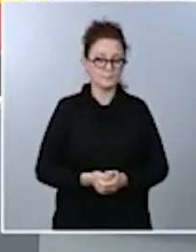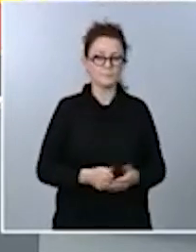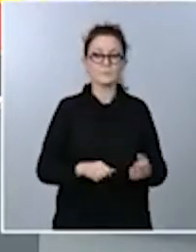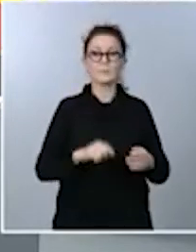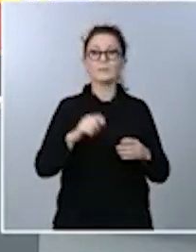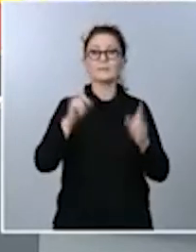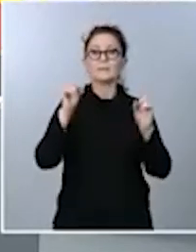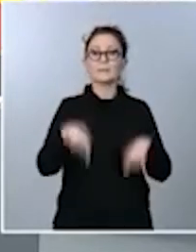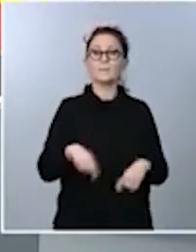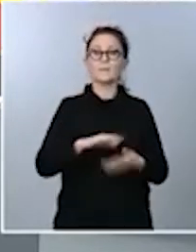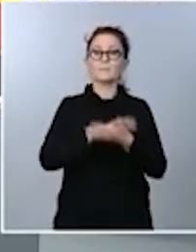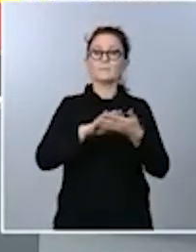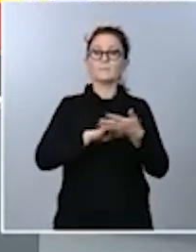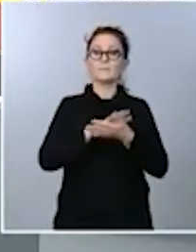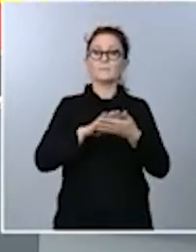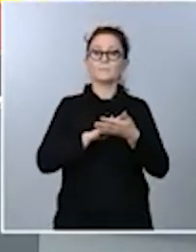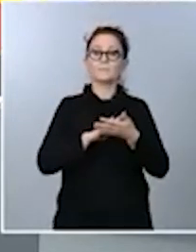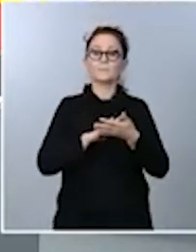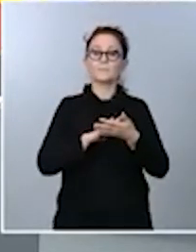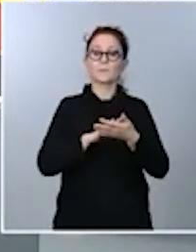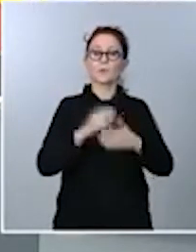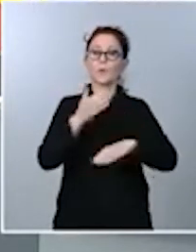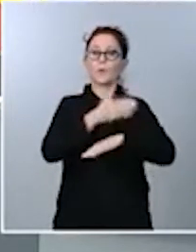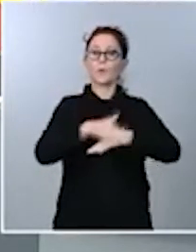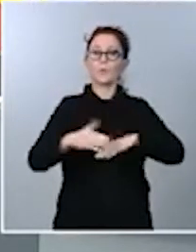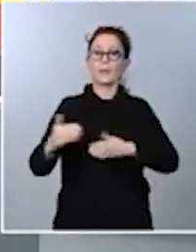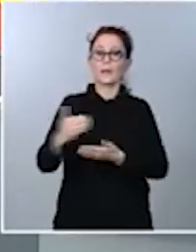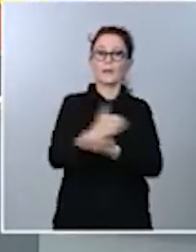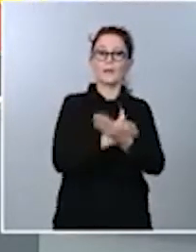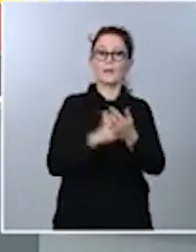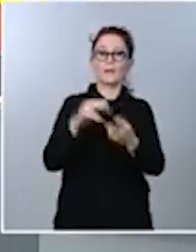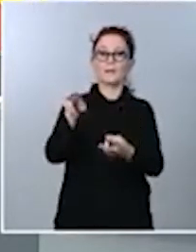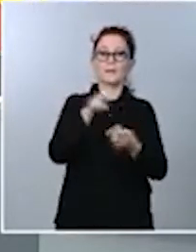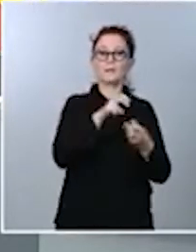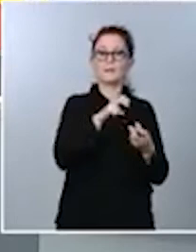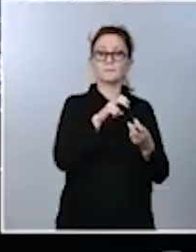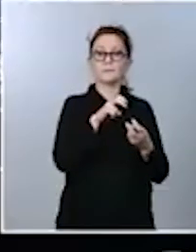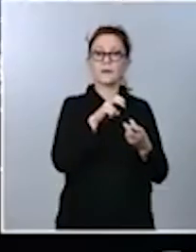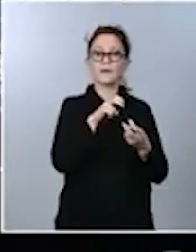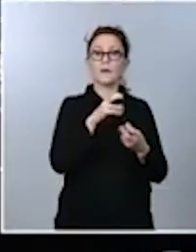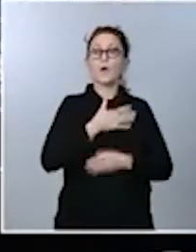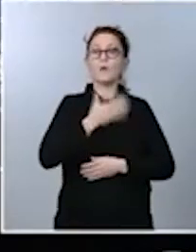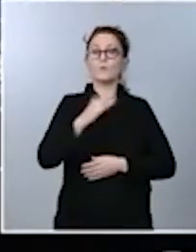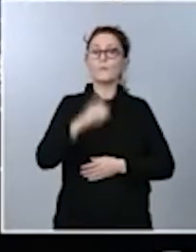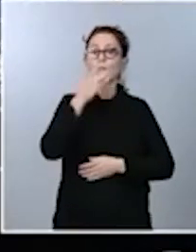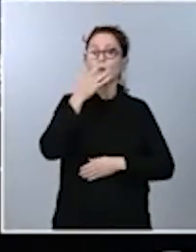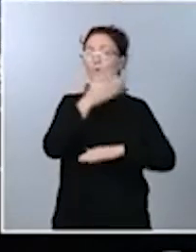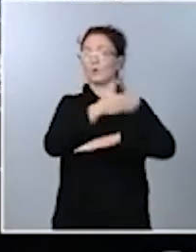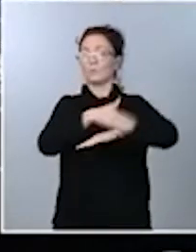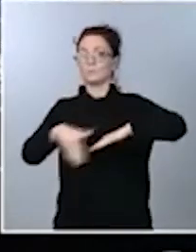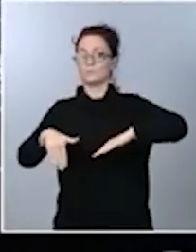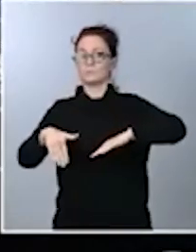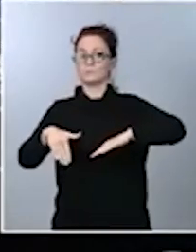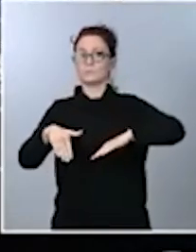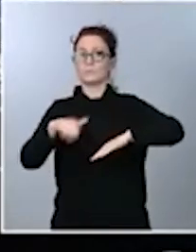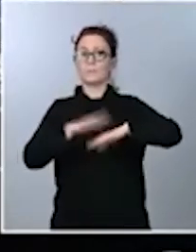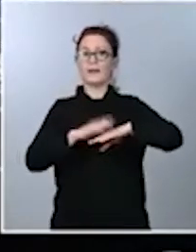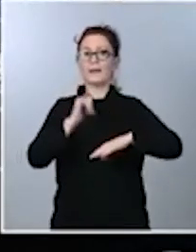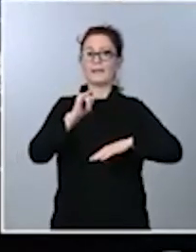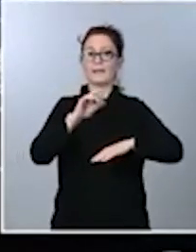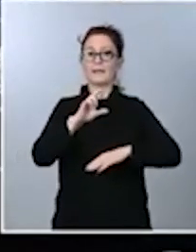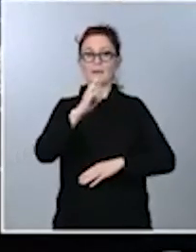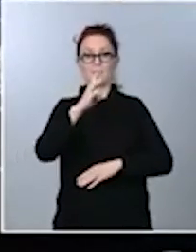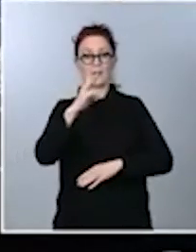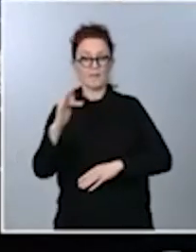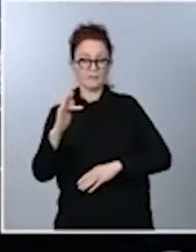renta, un umbral, un dintel posible sería a partir de… para cargar el IRPF a la renta más alta. ¿Sería